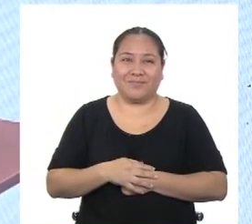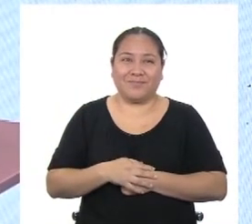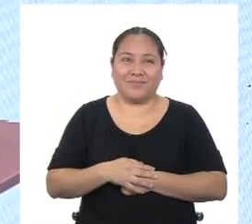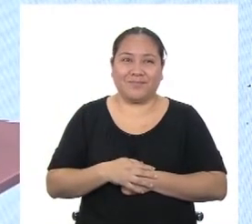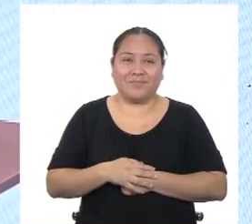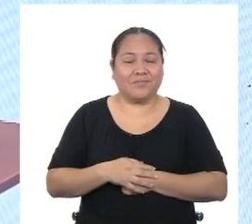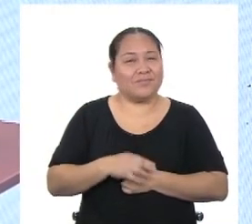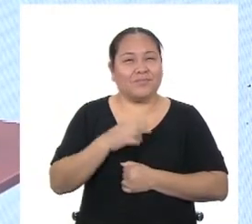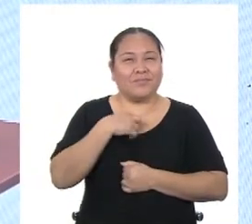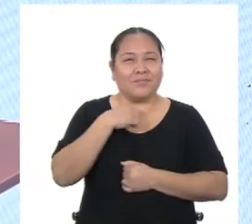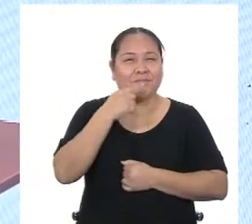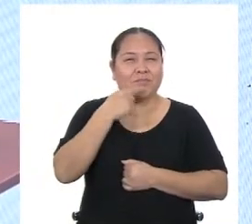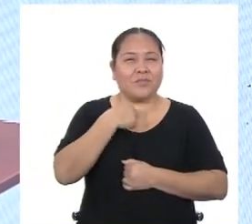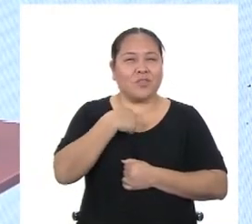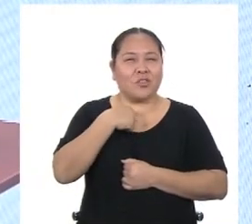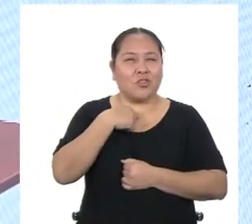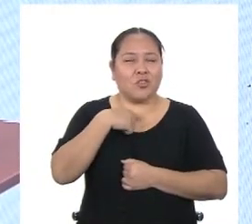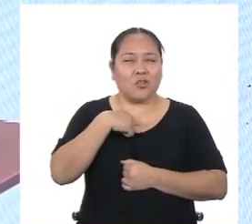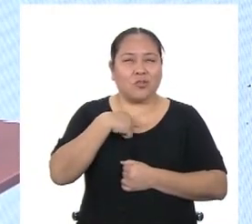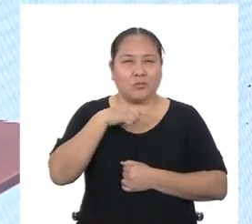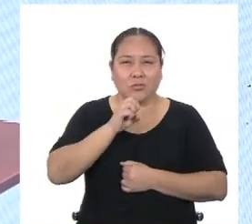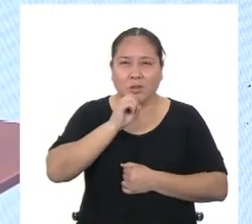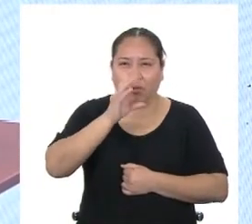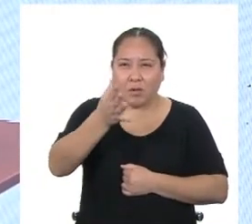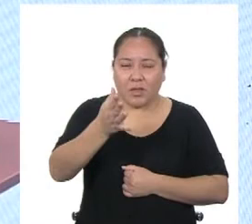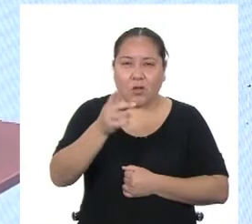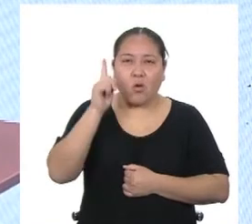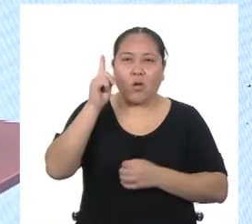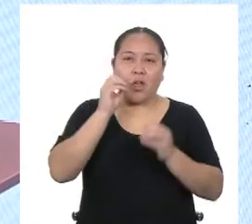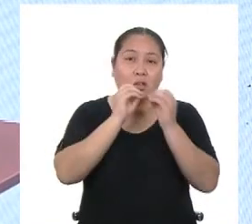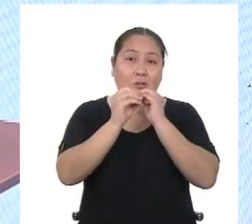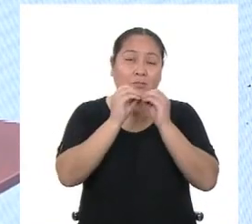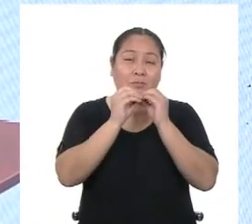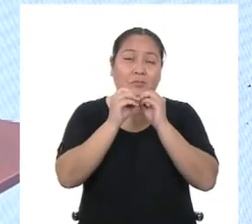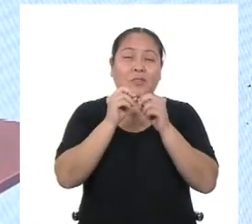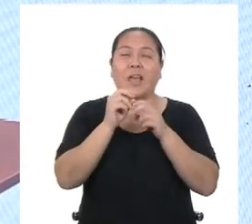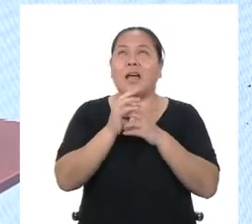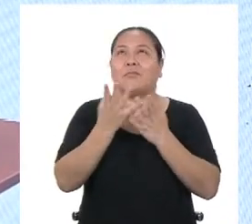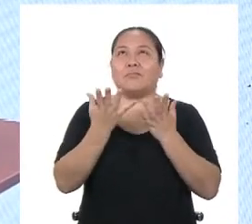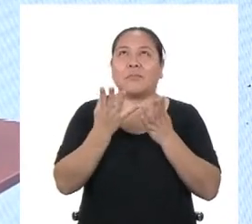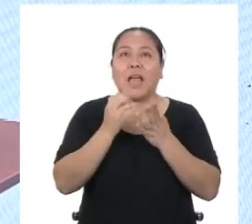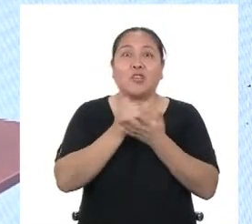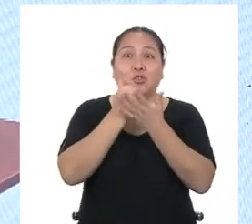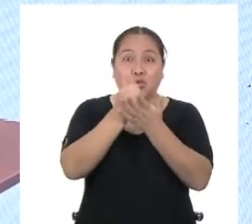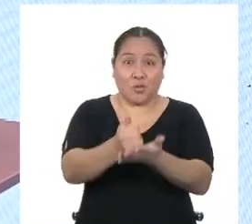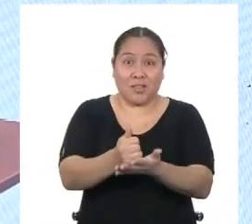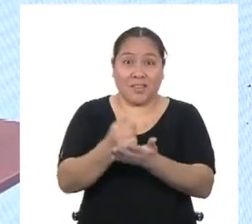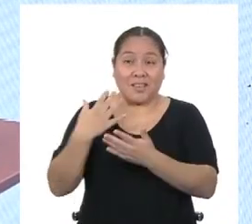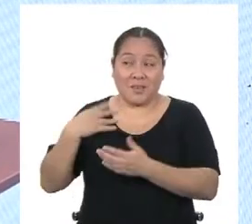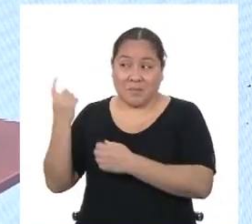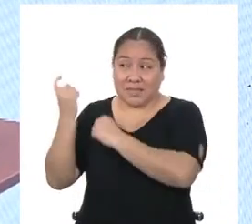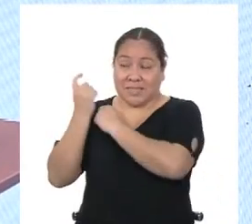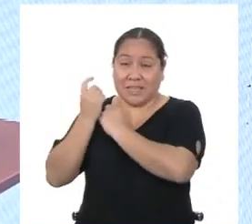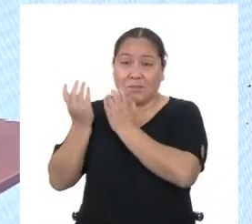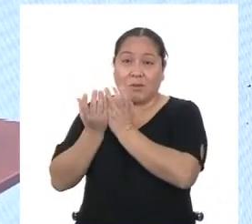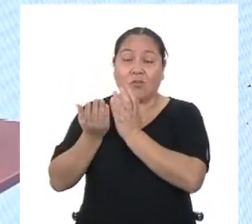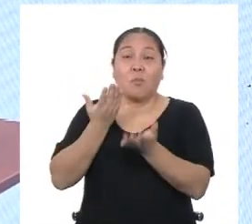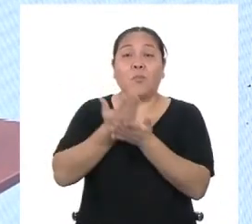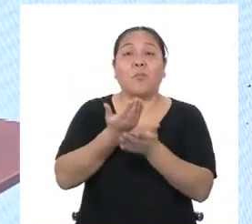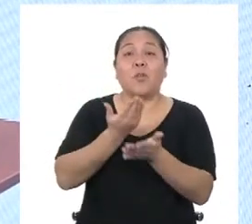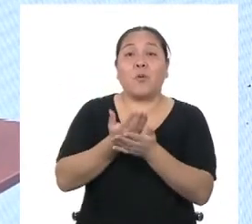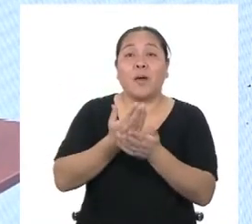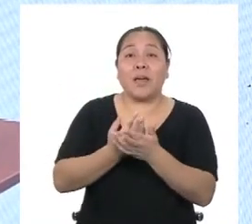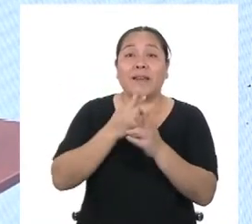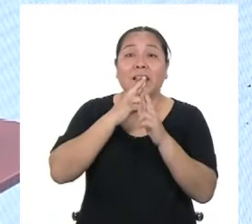Yo tengo para ustedes un tip que me enseñaron en el colegio. Y hasta ahora lo recuerdo. Si quieren comprobar que la respuesta es correcta,